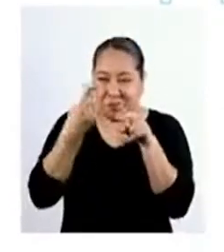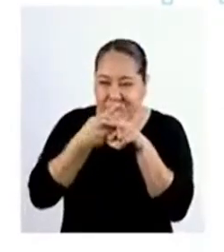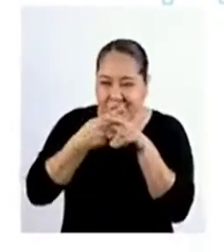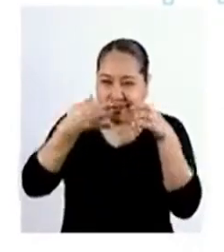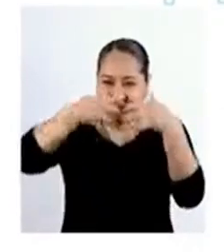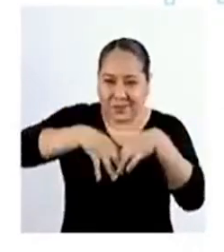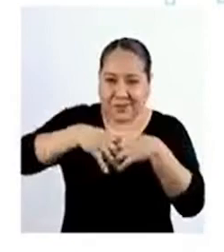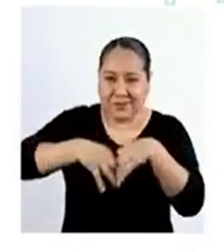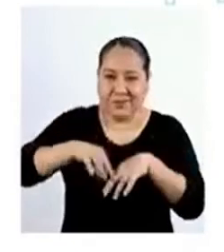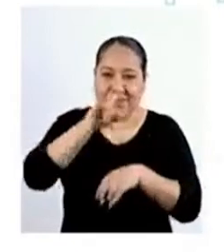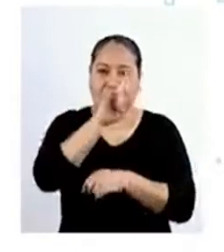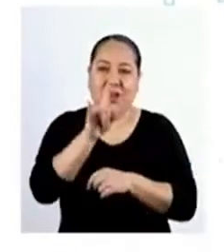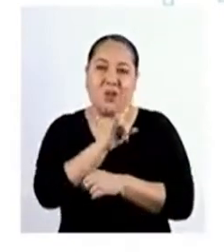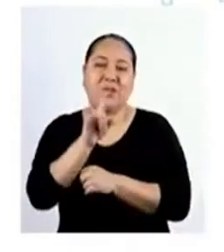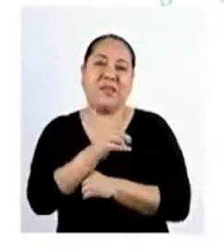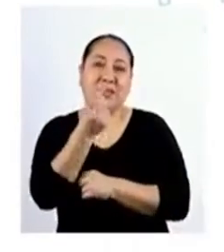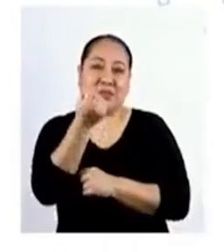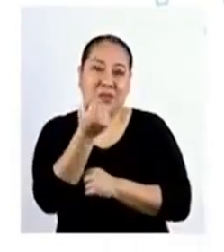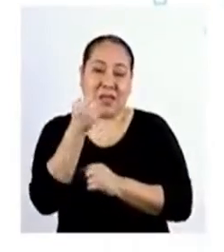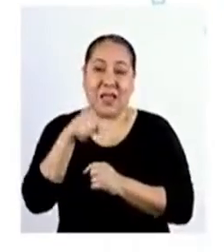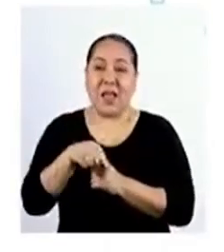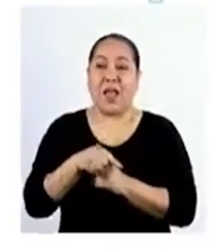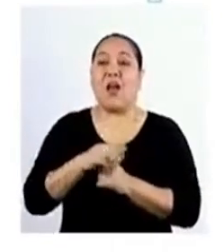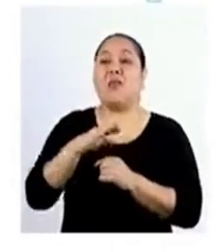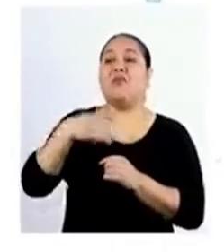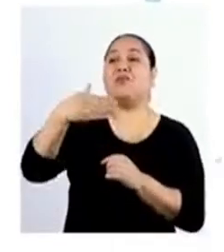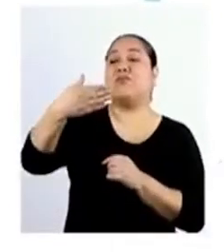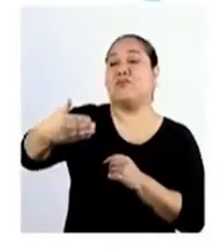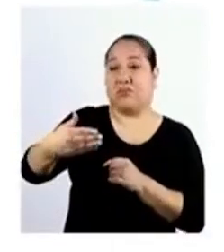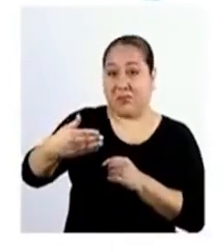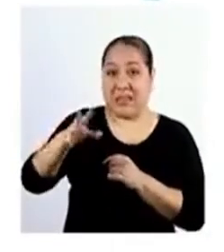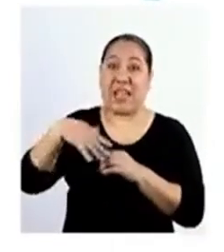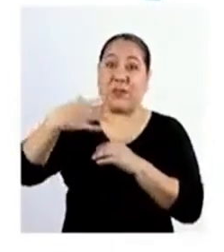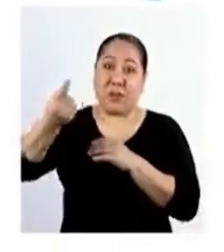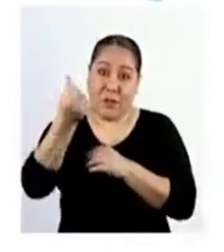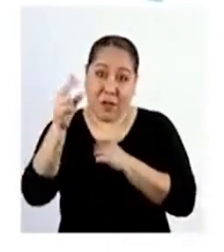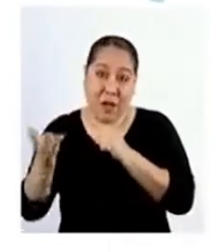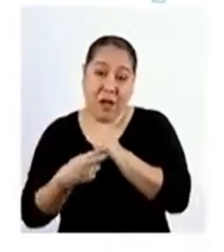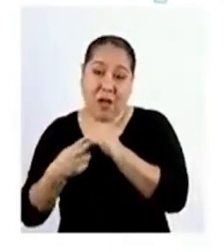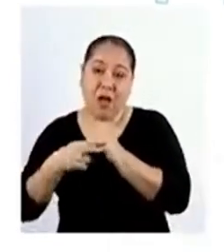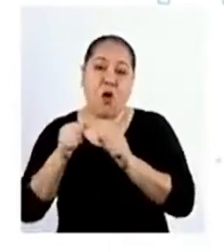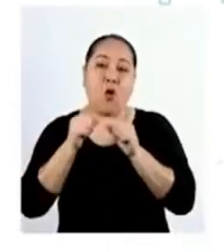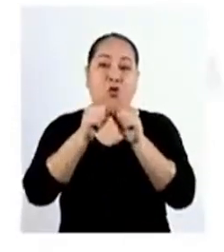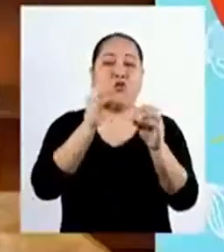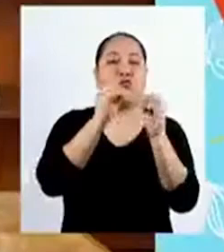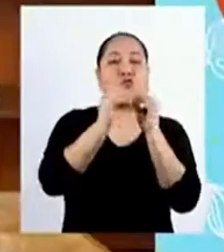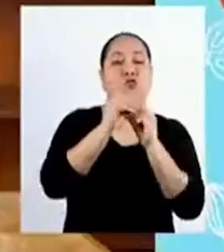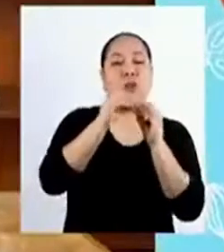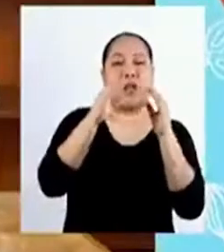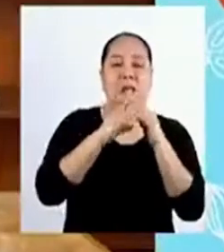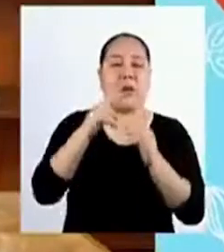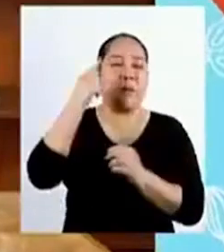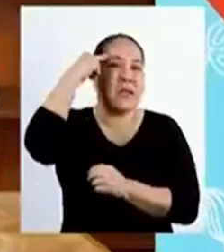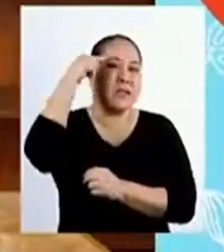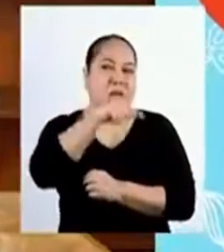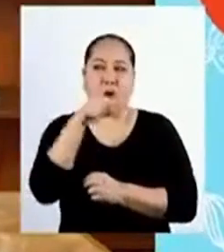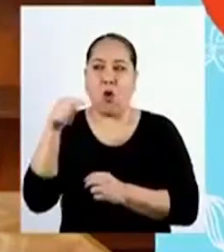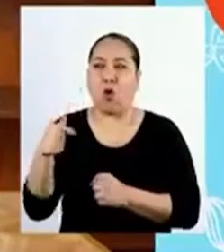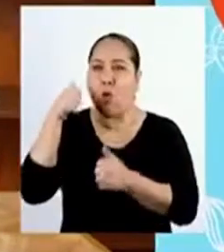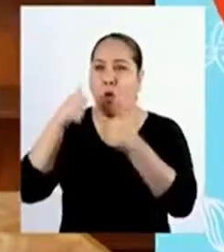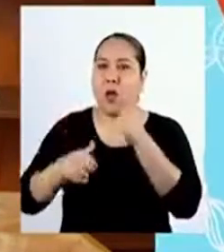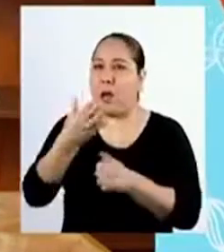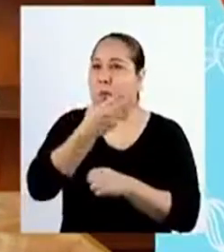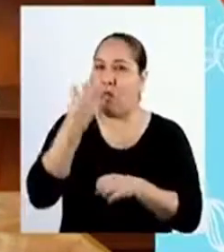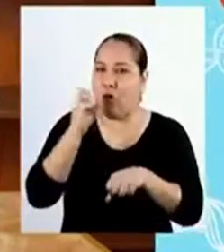pequeño negocio Y utilizar las ganancias Para realizar el mantenimiento de la casa Pensemos en qué opción